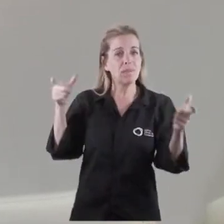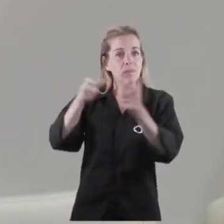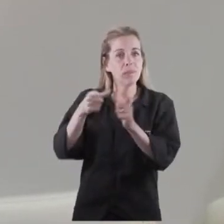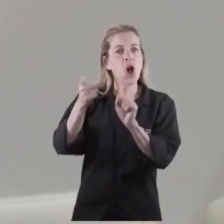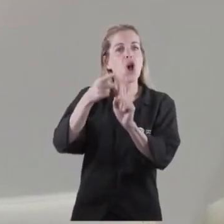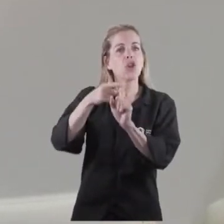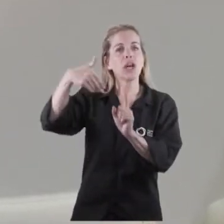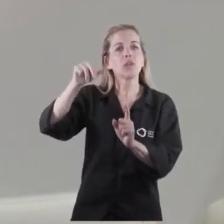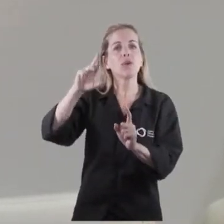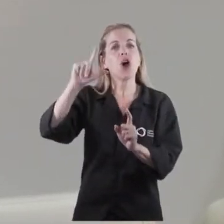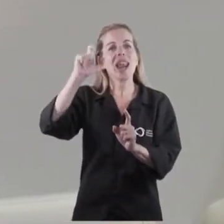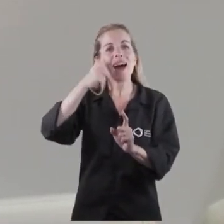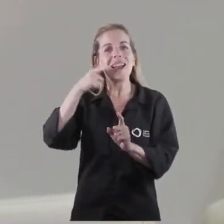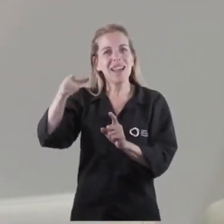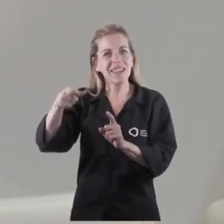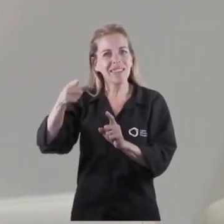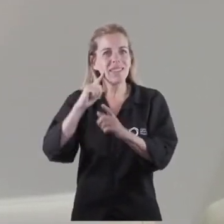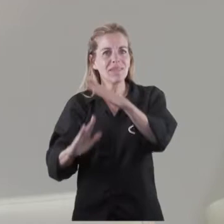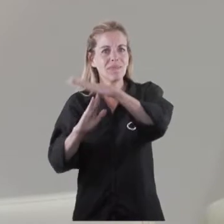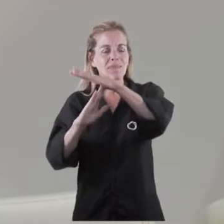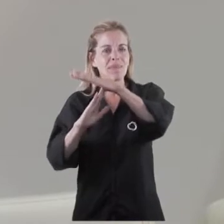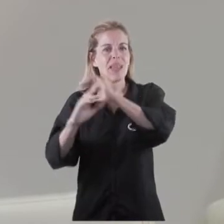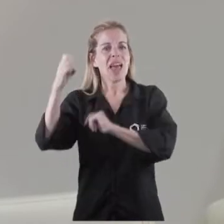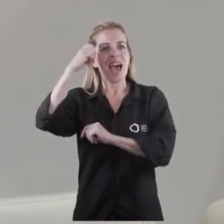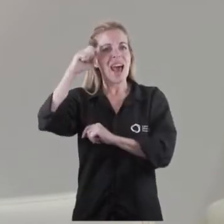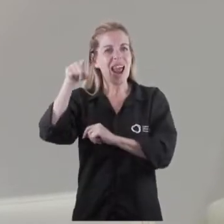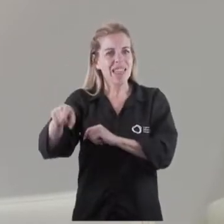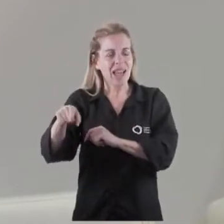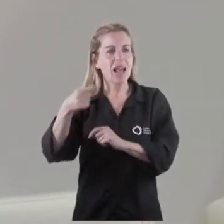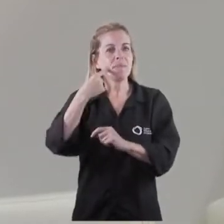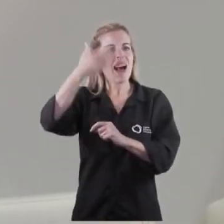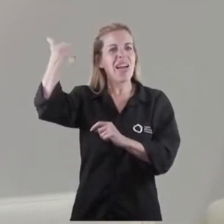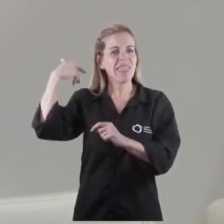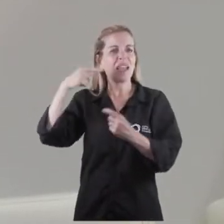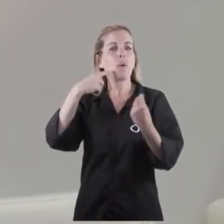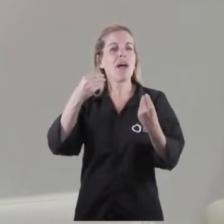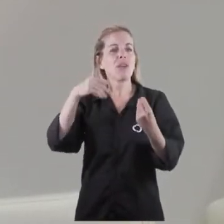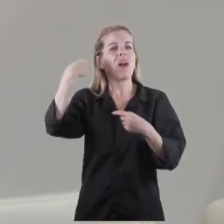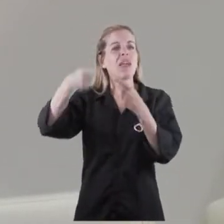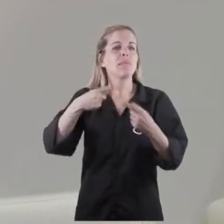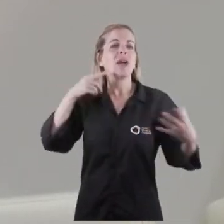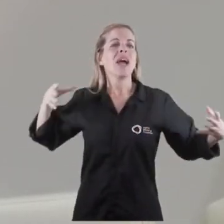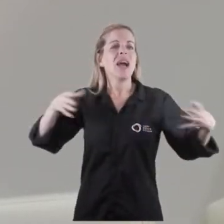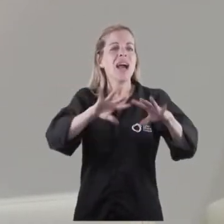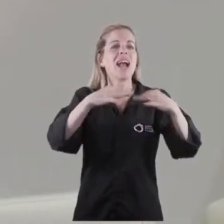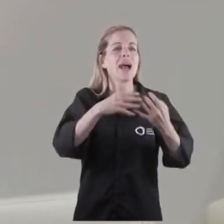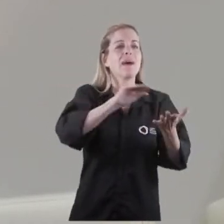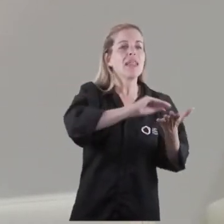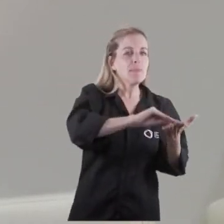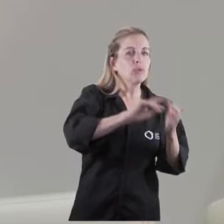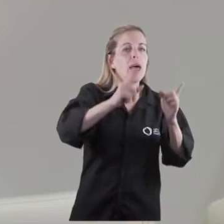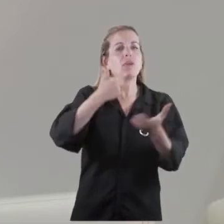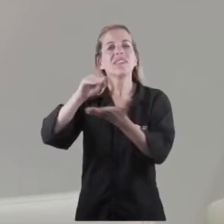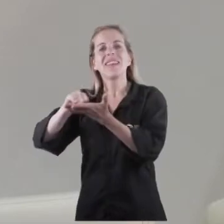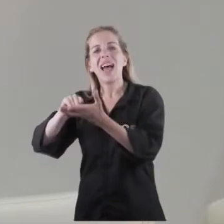Morales, titular de la Unión Cívica Radical, fue en la previa a la designación de los consejeros por parte de la Cámara de Diputados y también por el